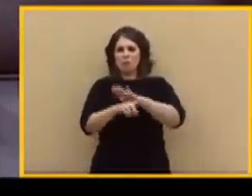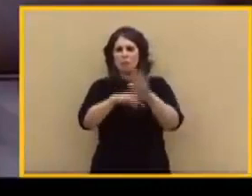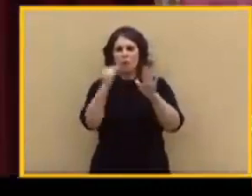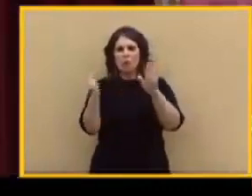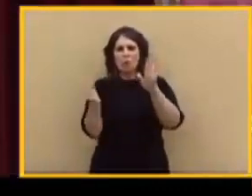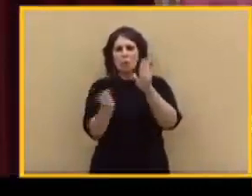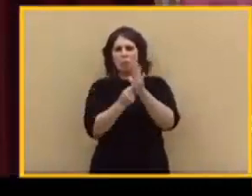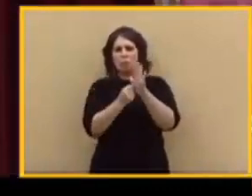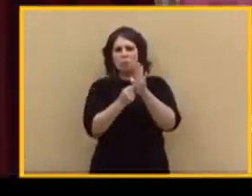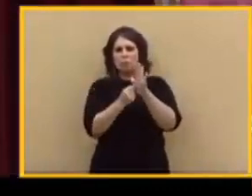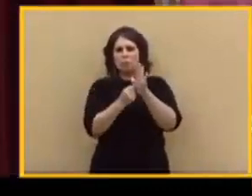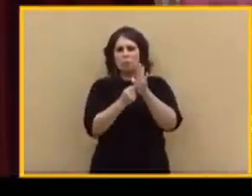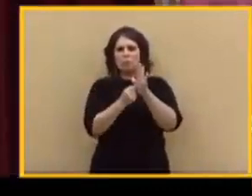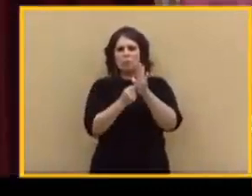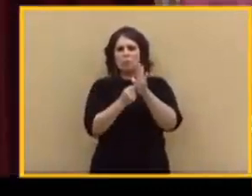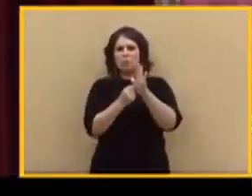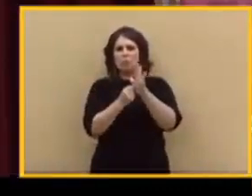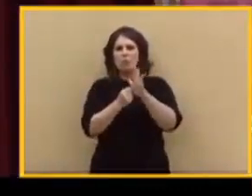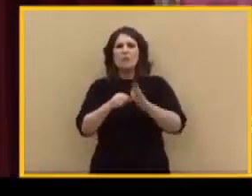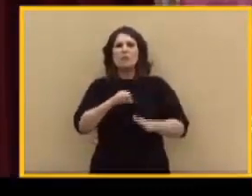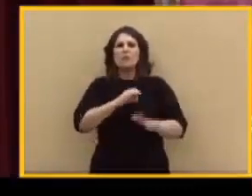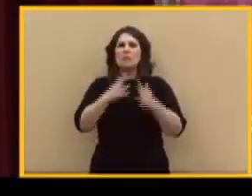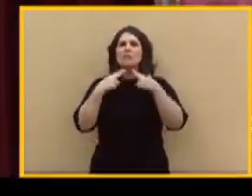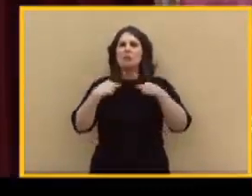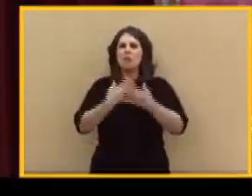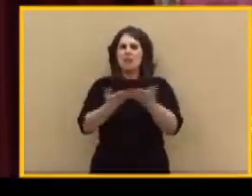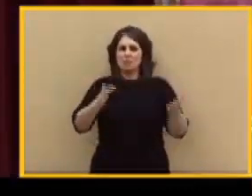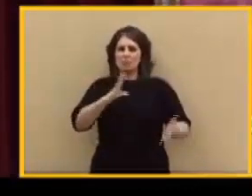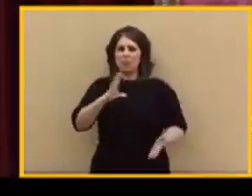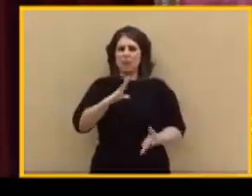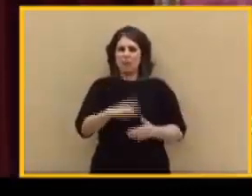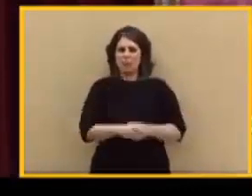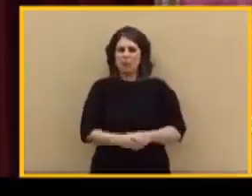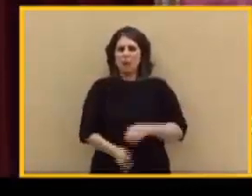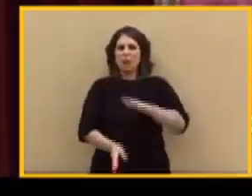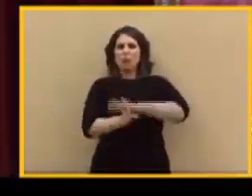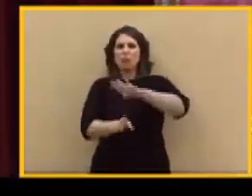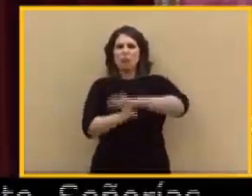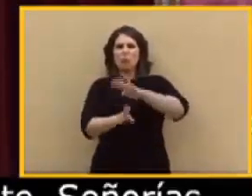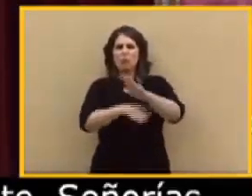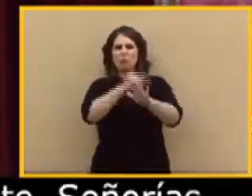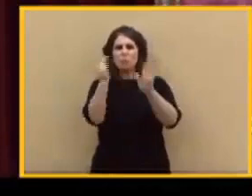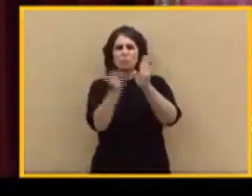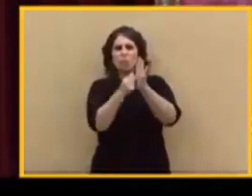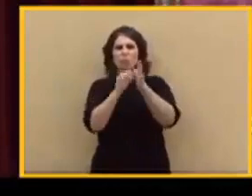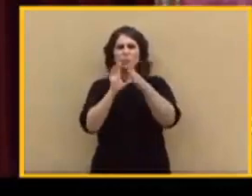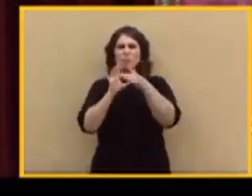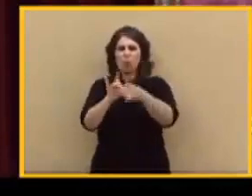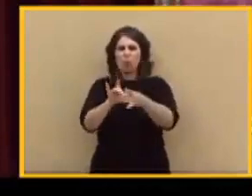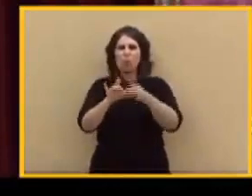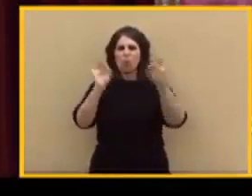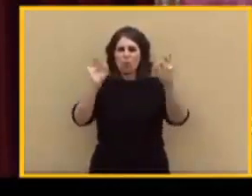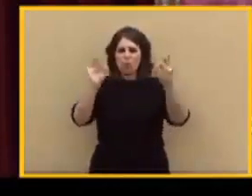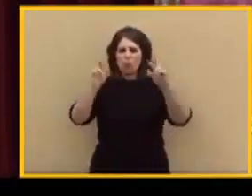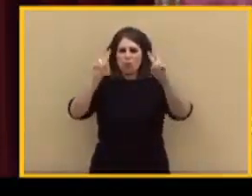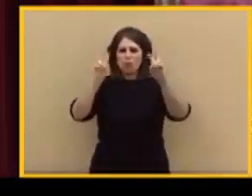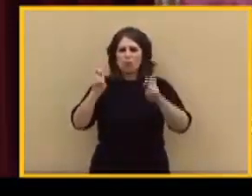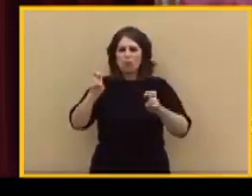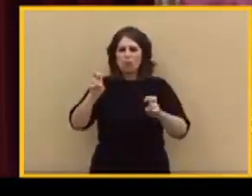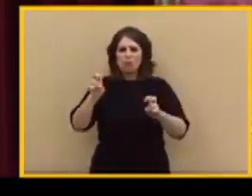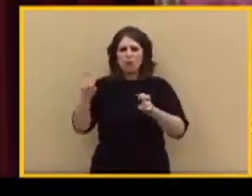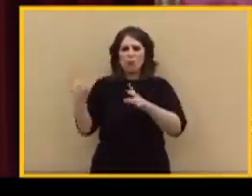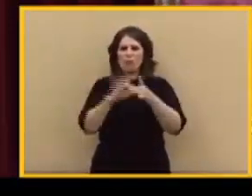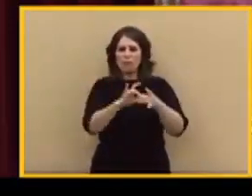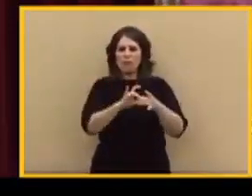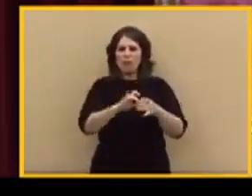a la convalidación o derogación